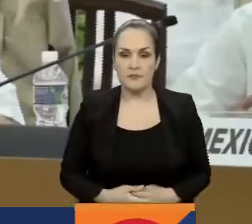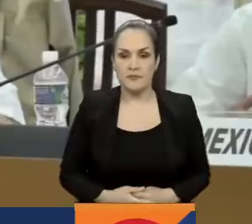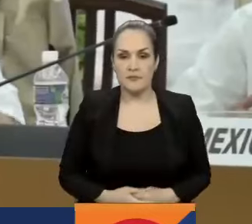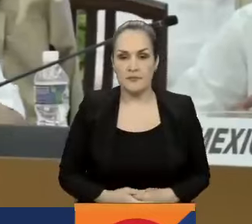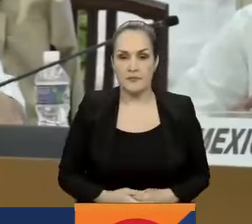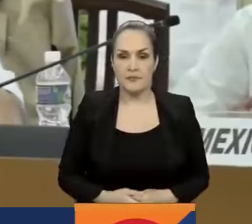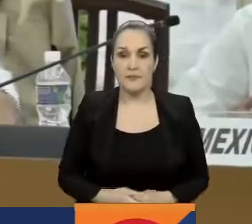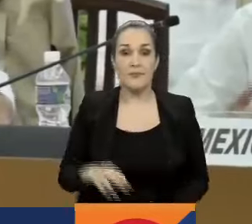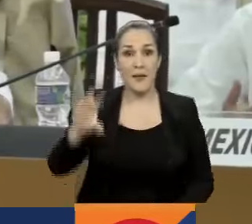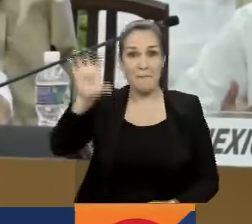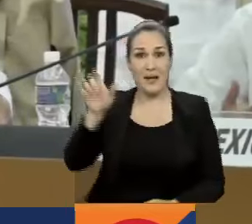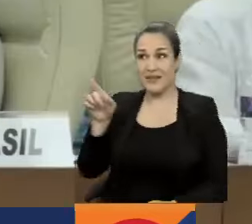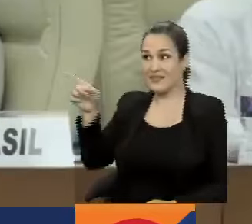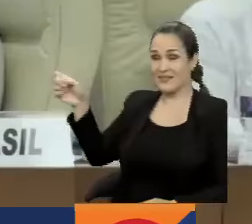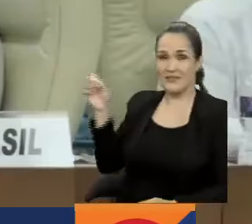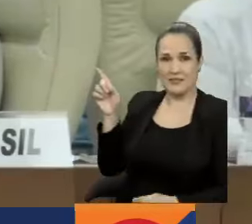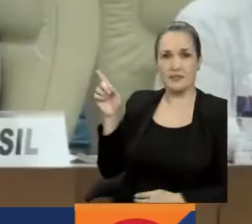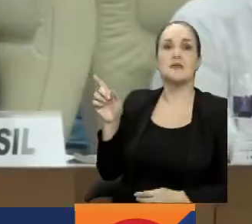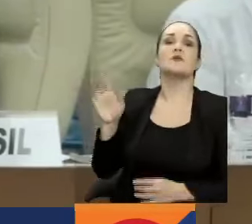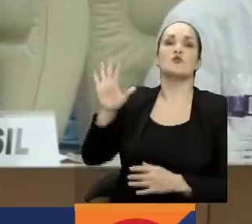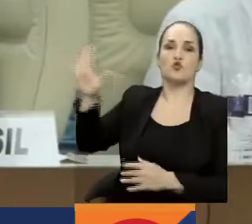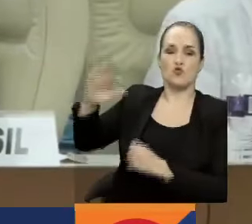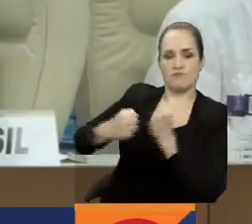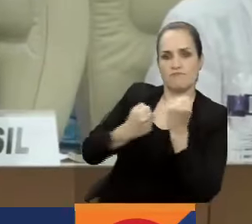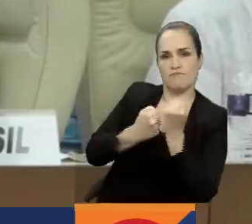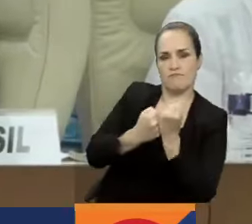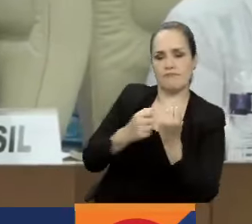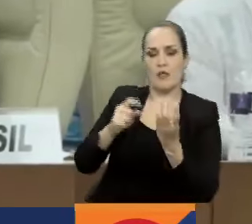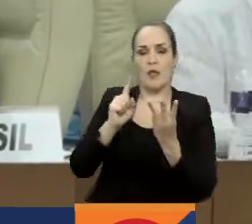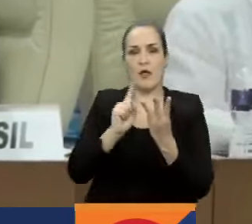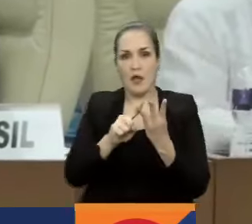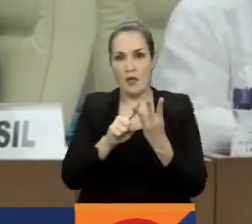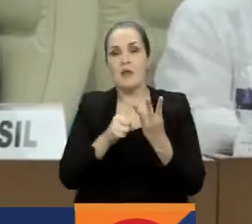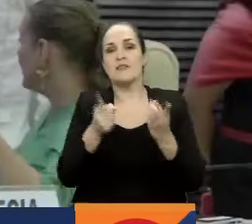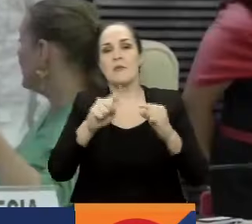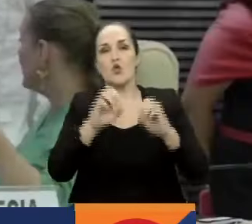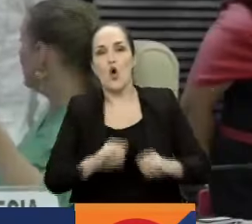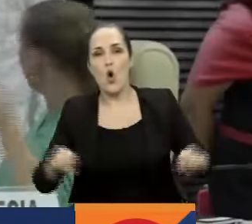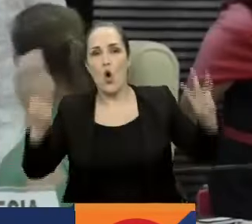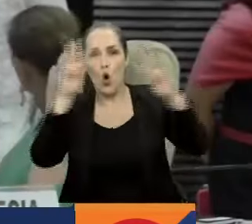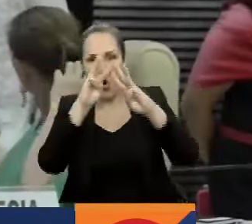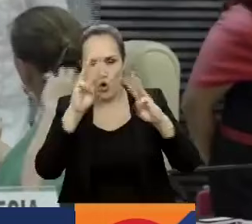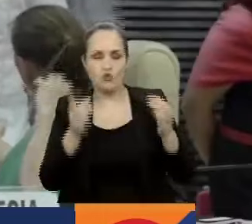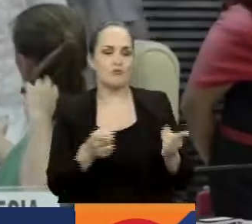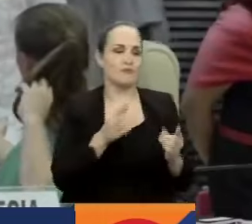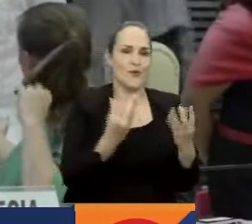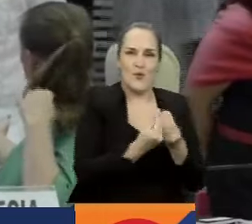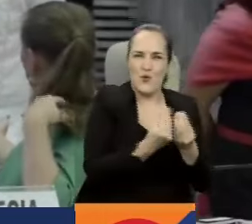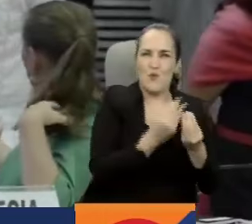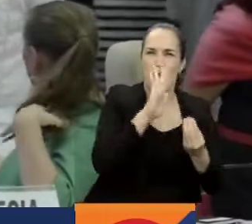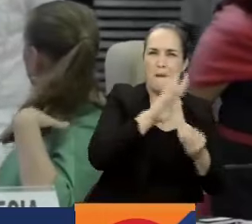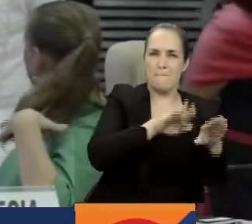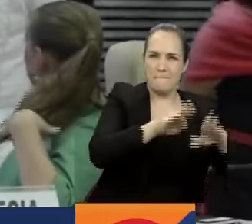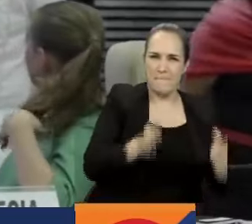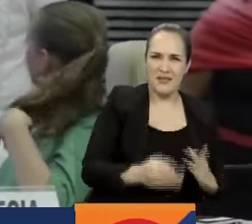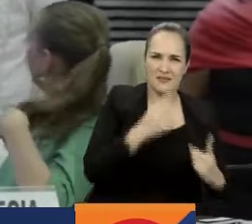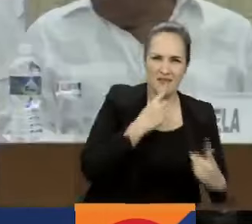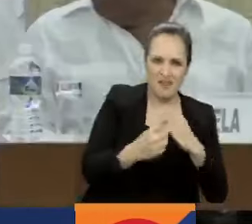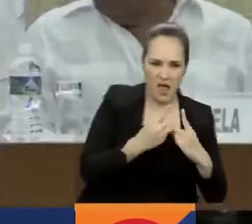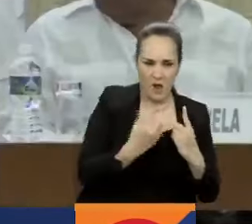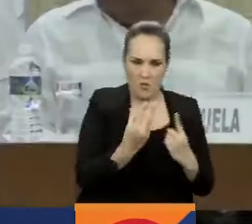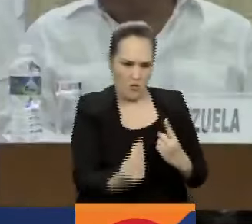Los países garantes, la ONU y las instituciones que acompañan la mesa de diálogos entre el gobierno y el ejército de liberación nacional ELN